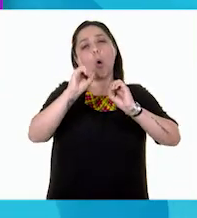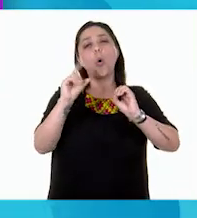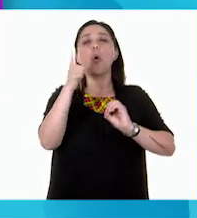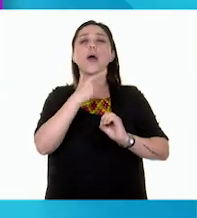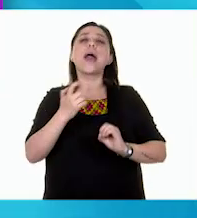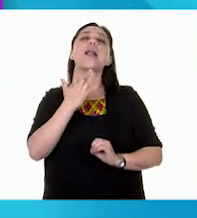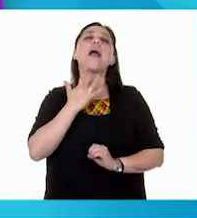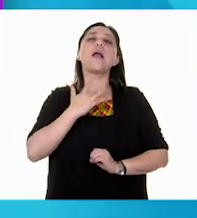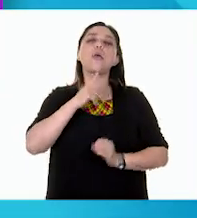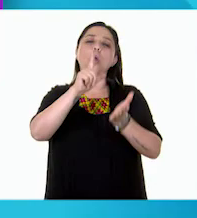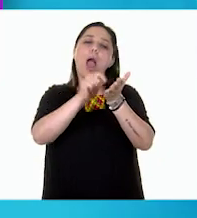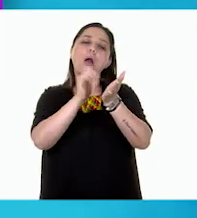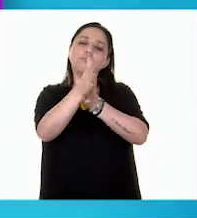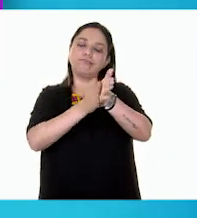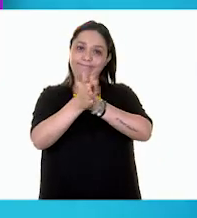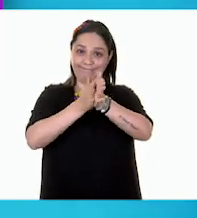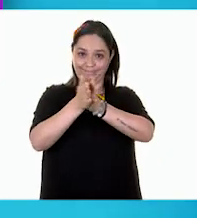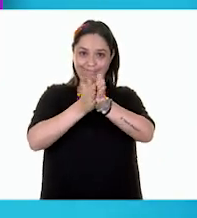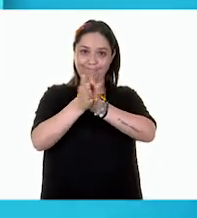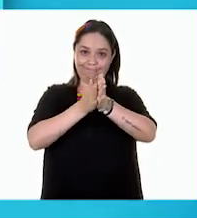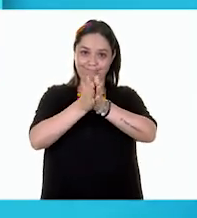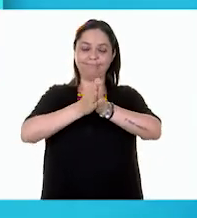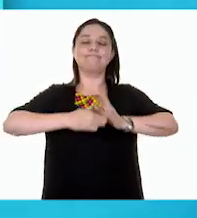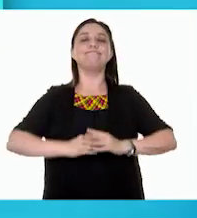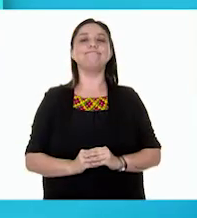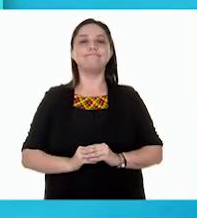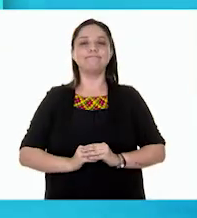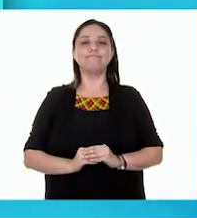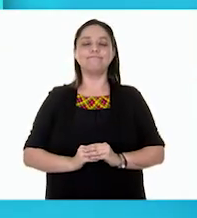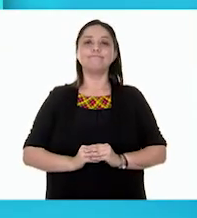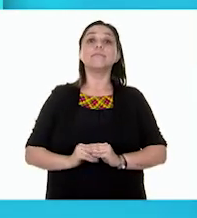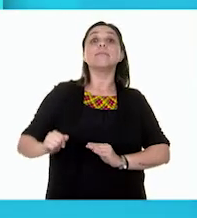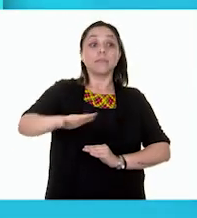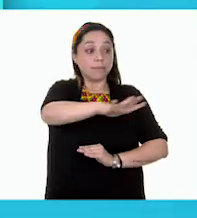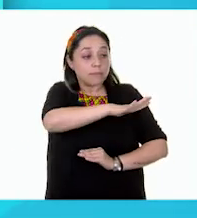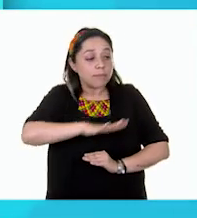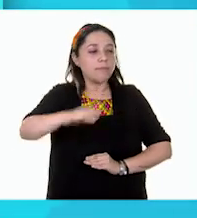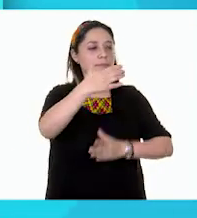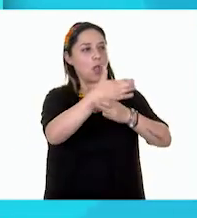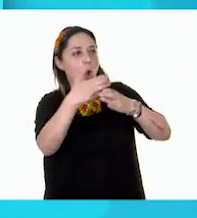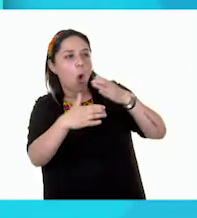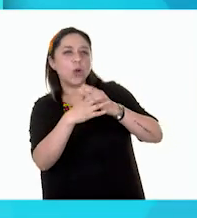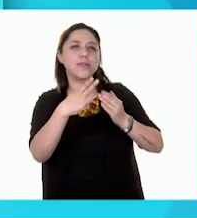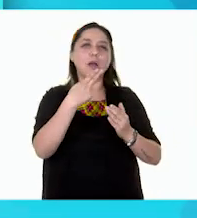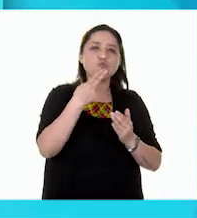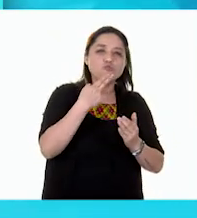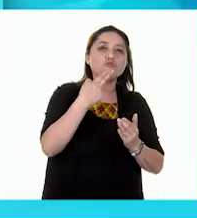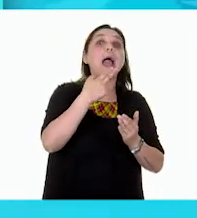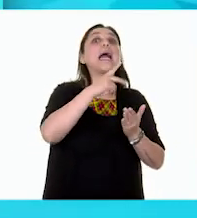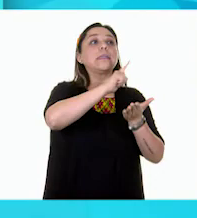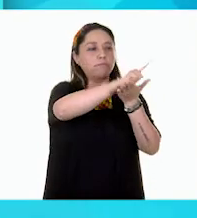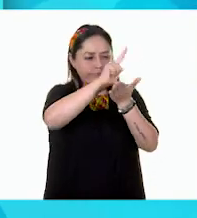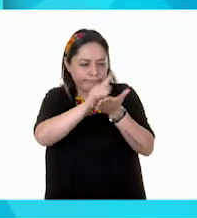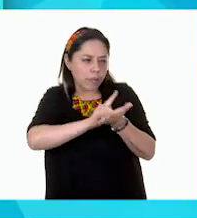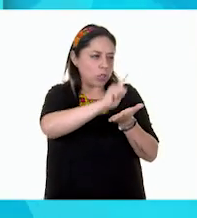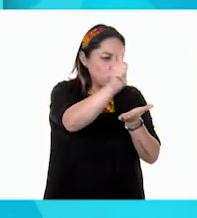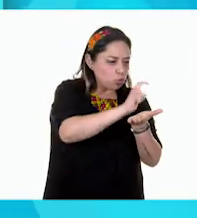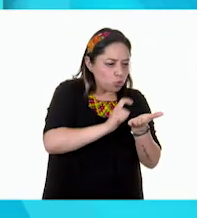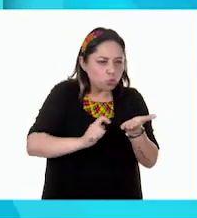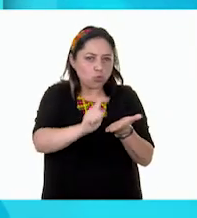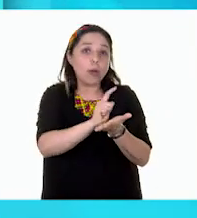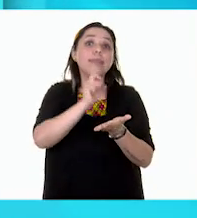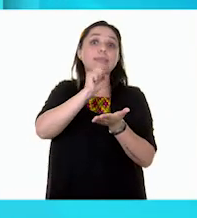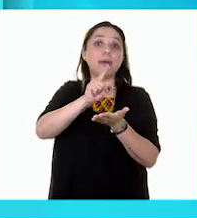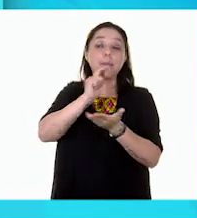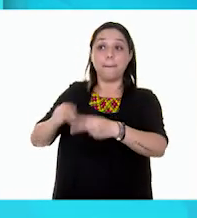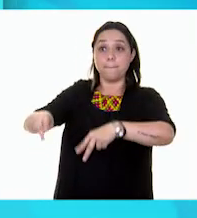desinfectante a base de agua y alcohol. Desinfecta las superficies de los objetos que más utilizas. También las